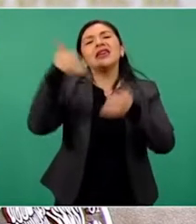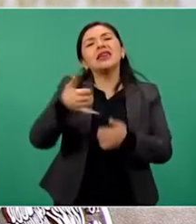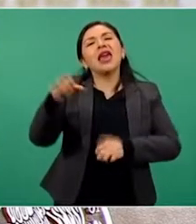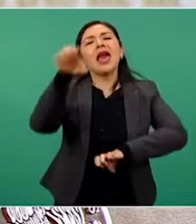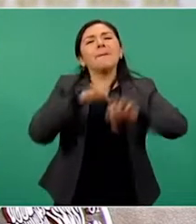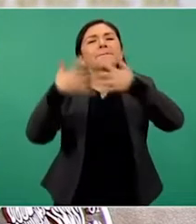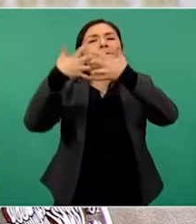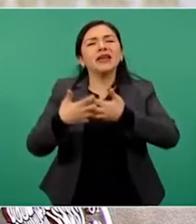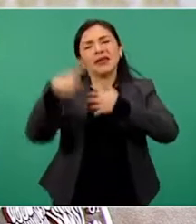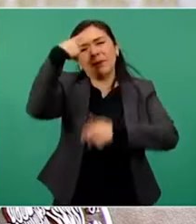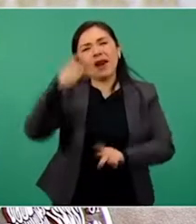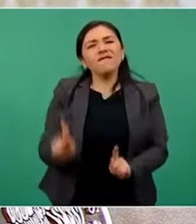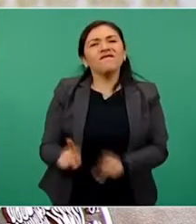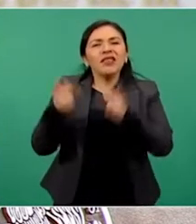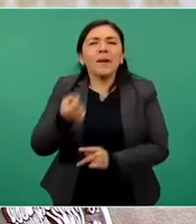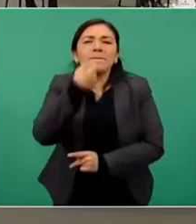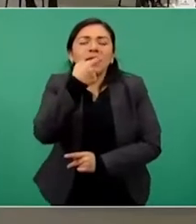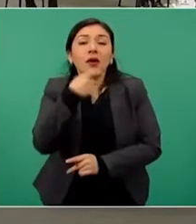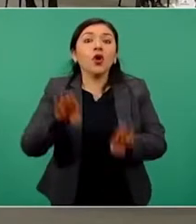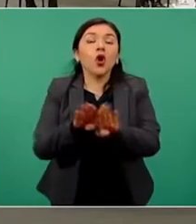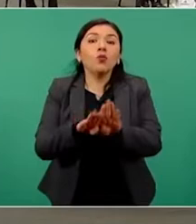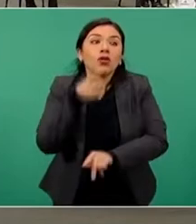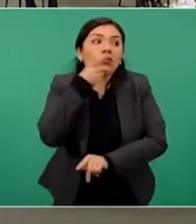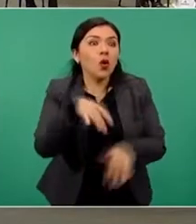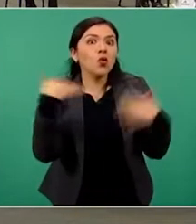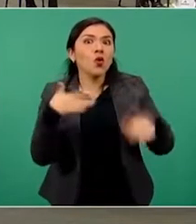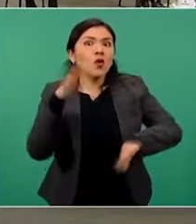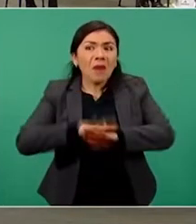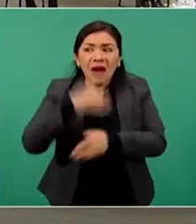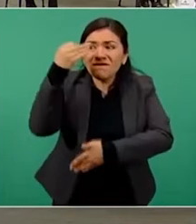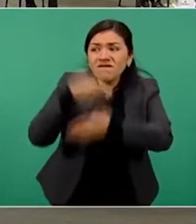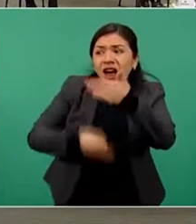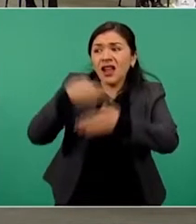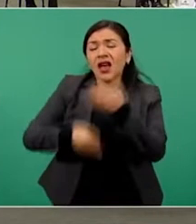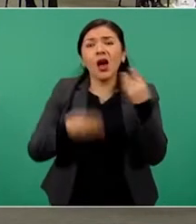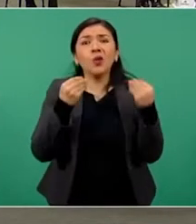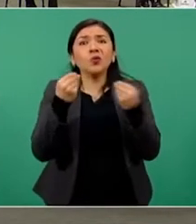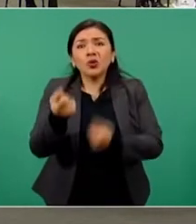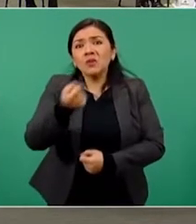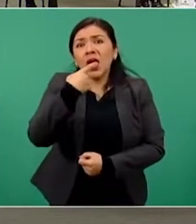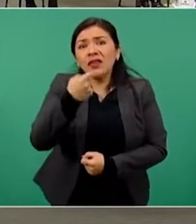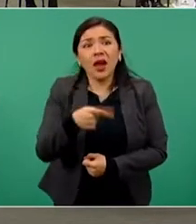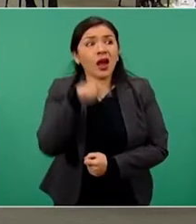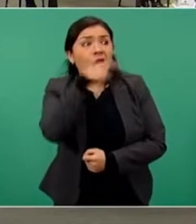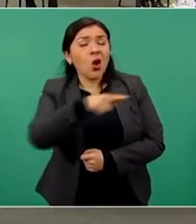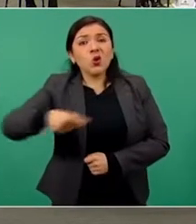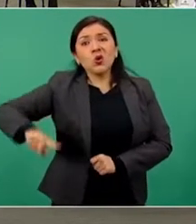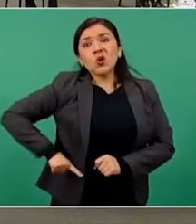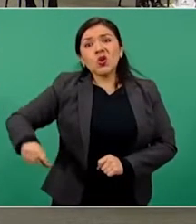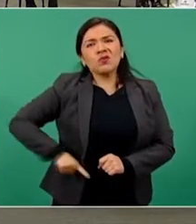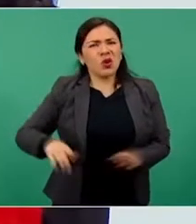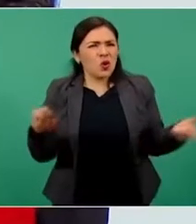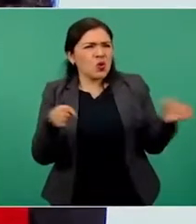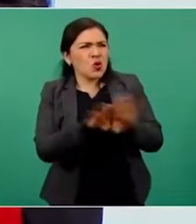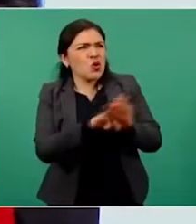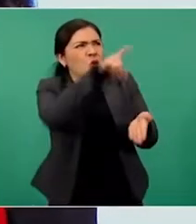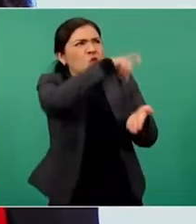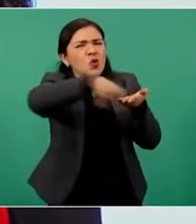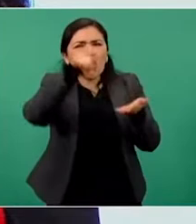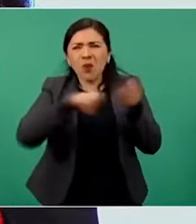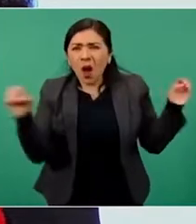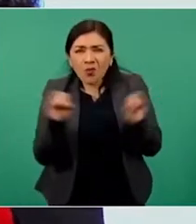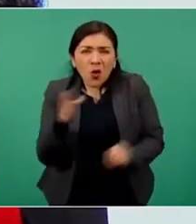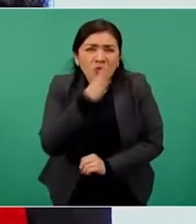magnificar el desabasto y cuestionar la política del gobierno de comprar medicamentos en el exterior y no las empresas